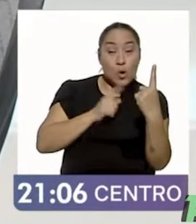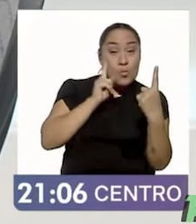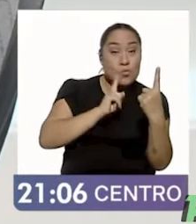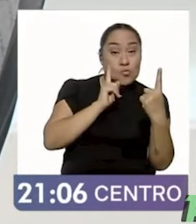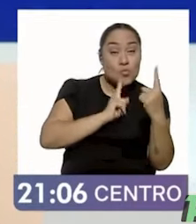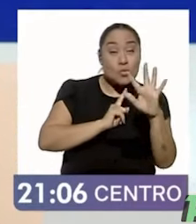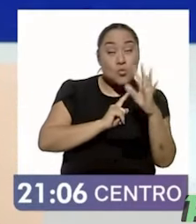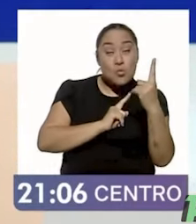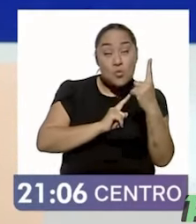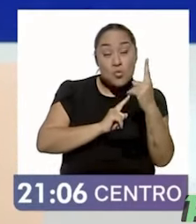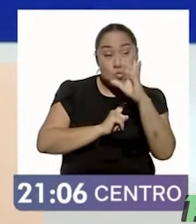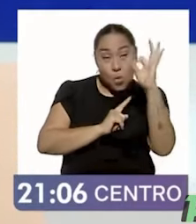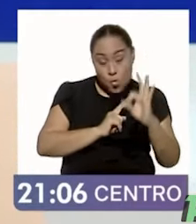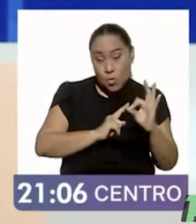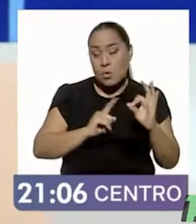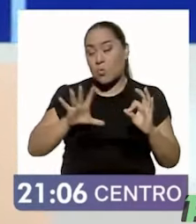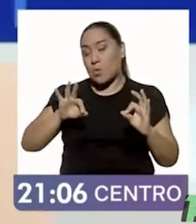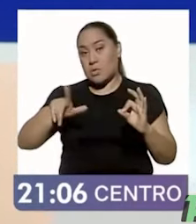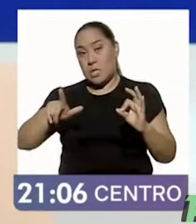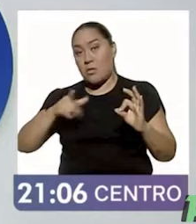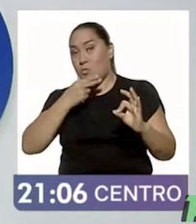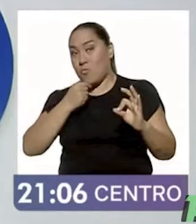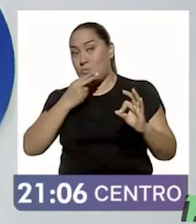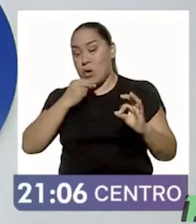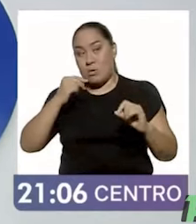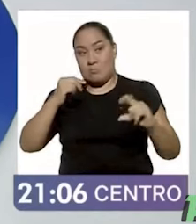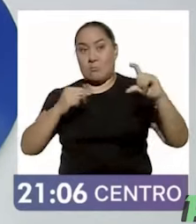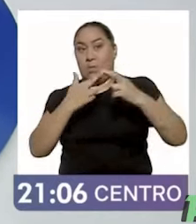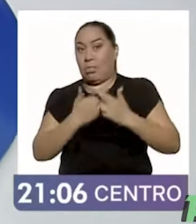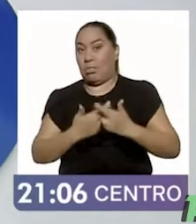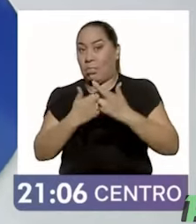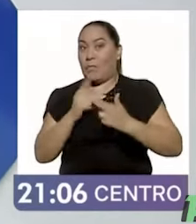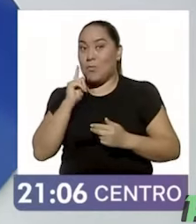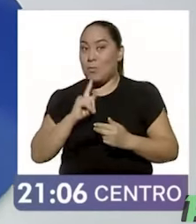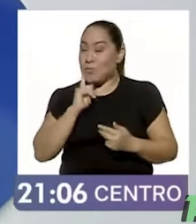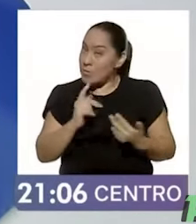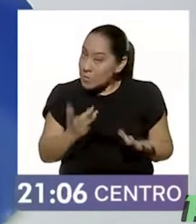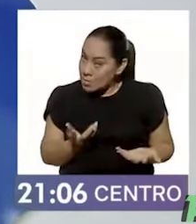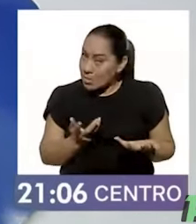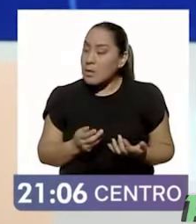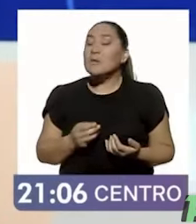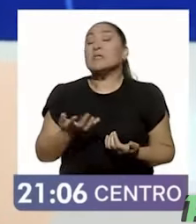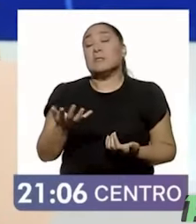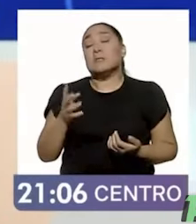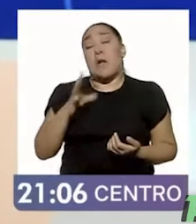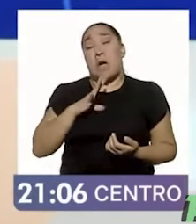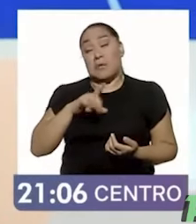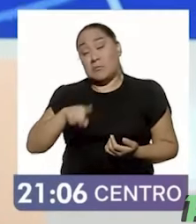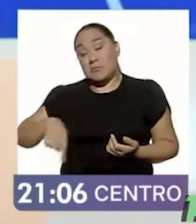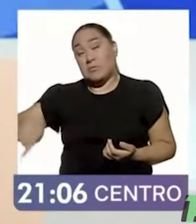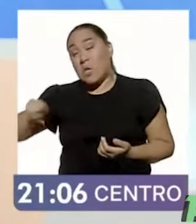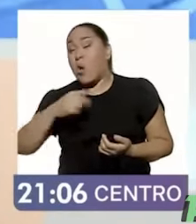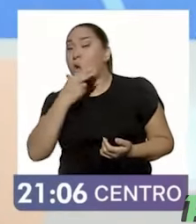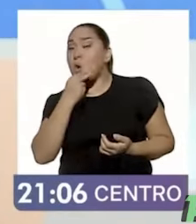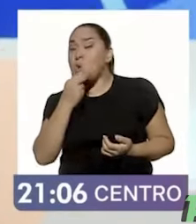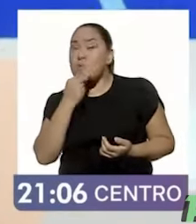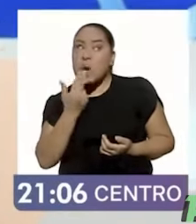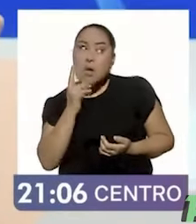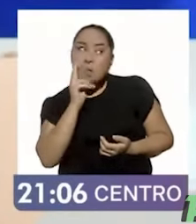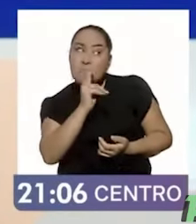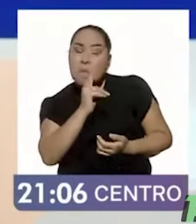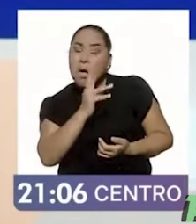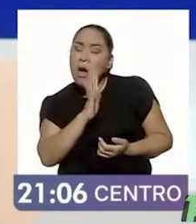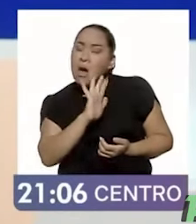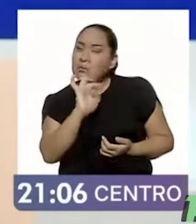47. En este padrón. Y los hombres, buena parte de los hombres también están de acuerdo. No hay